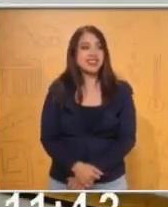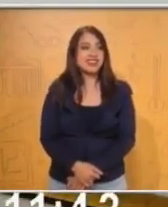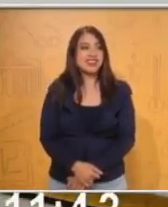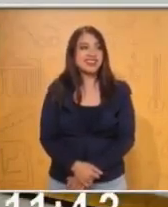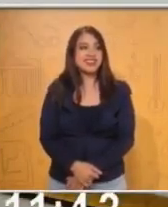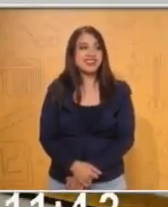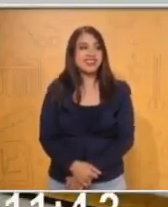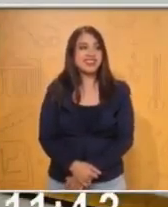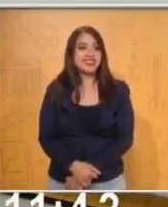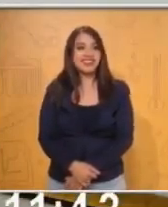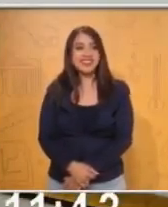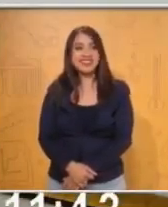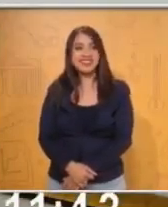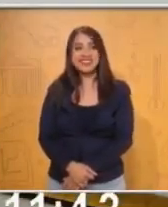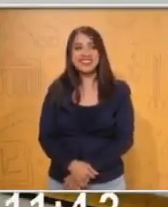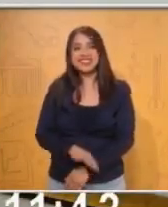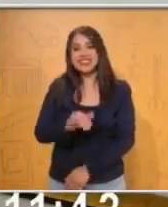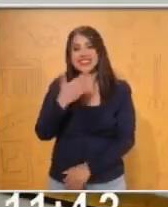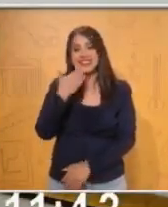¡Lo lograron! lograron!